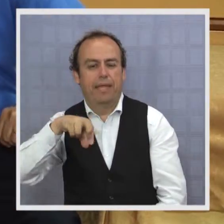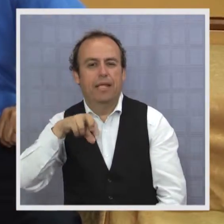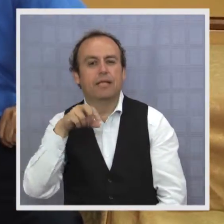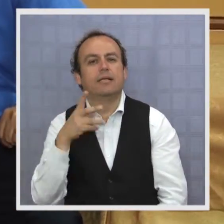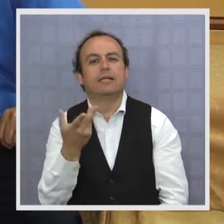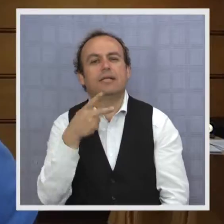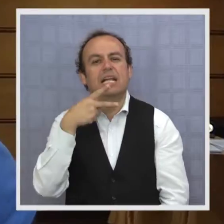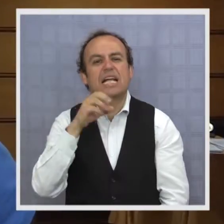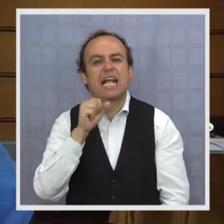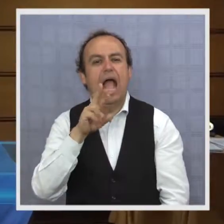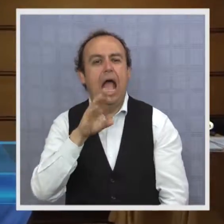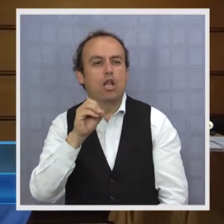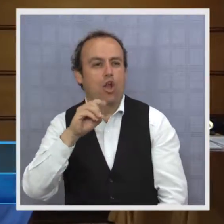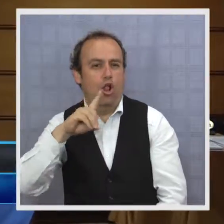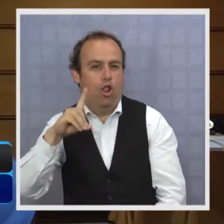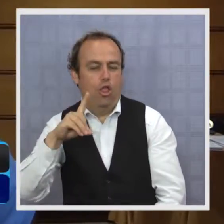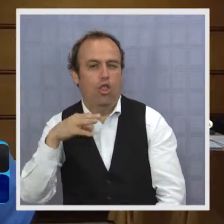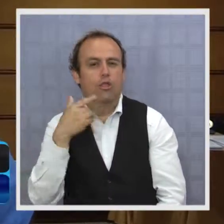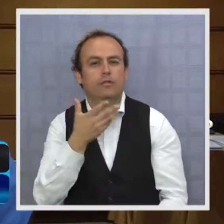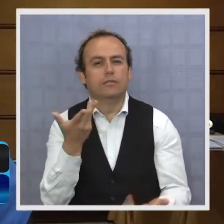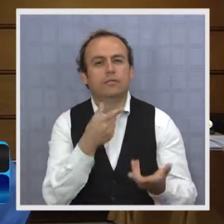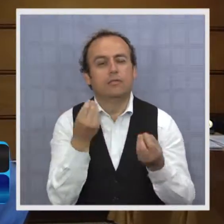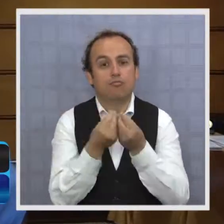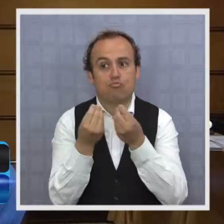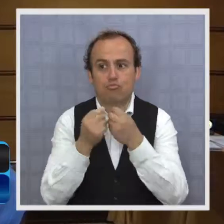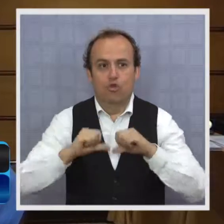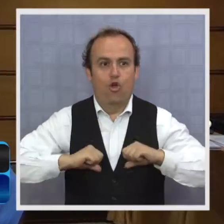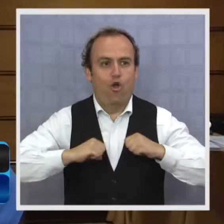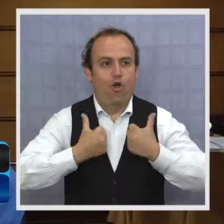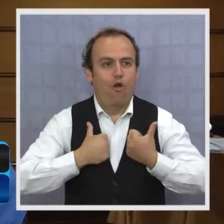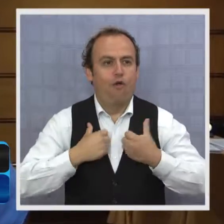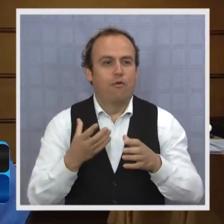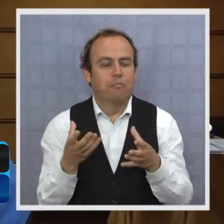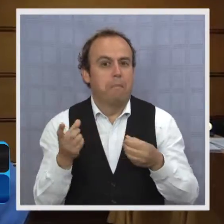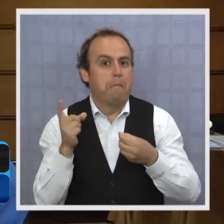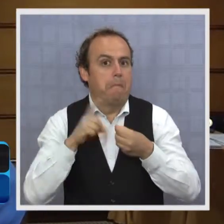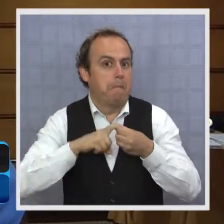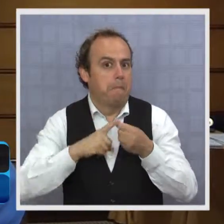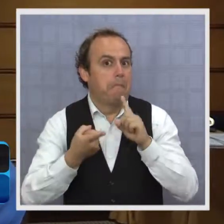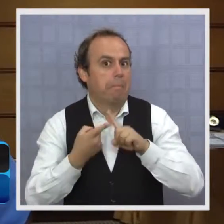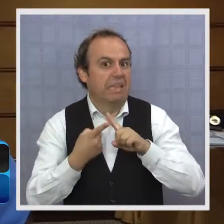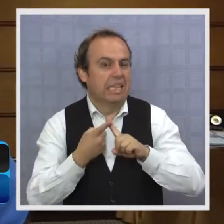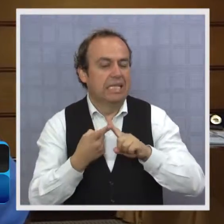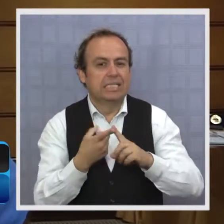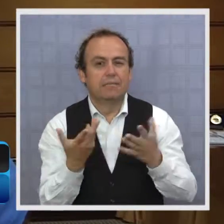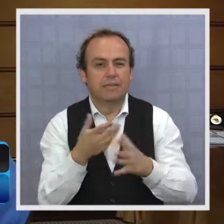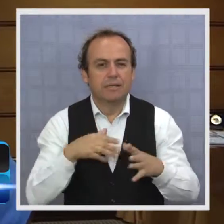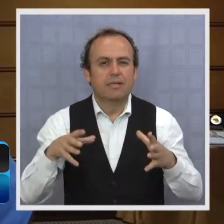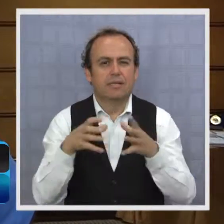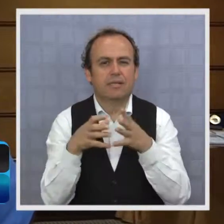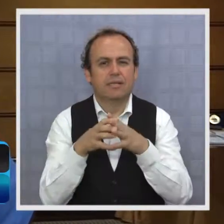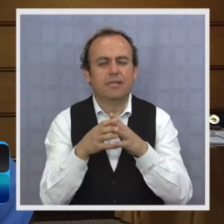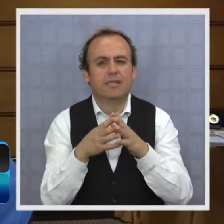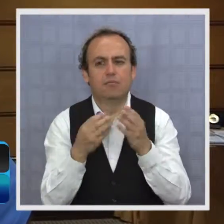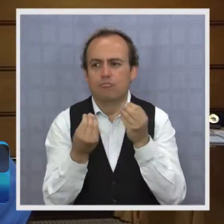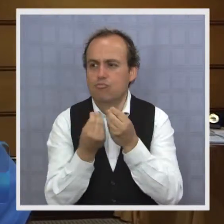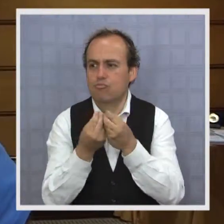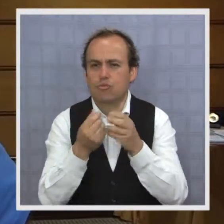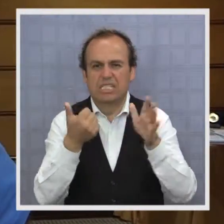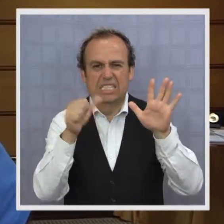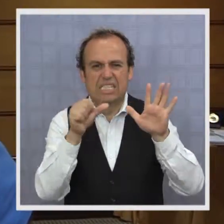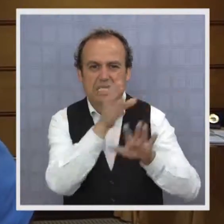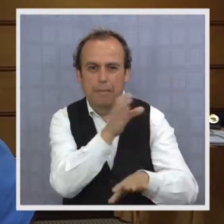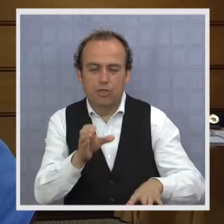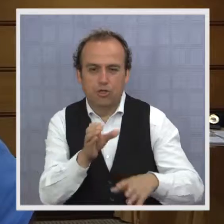Harold Maynichols. Un tremendo éxito, muchísimos jóvenes participando, compitiendo, sobre 60 personas se